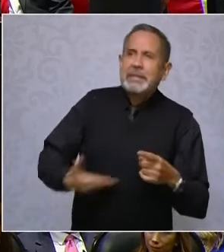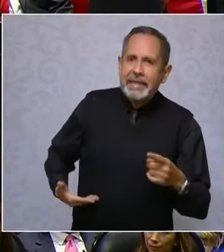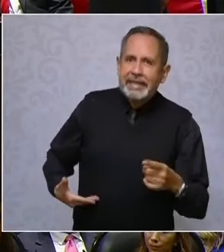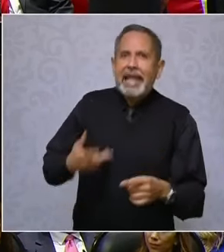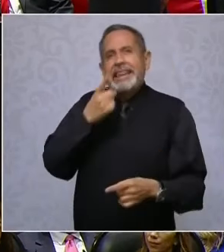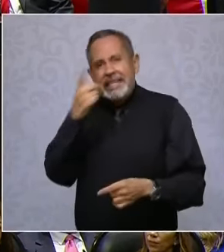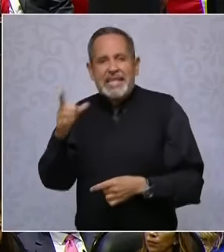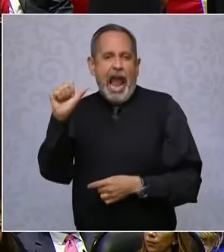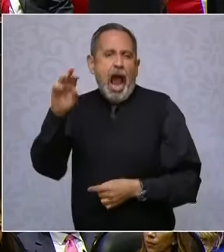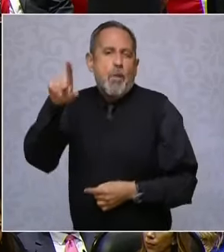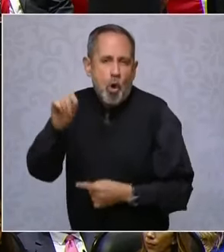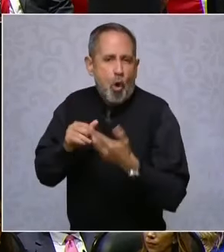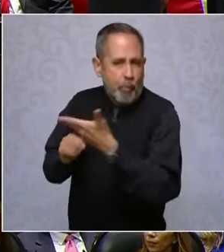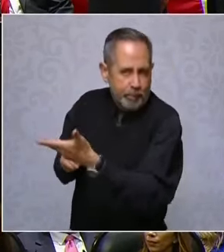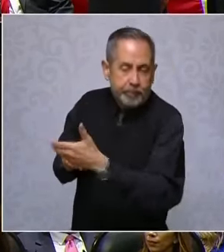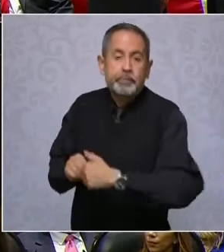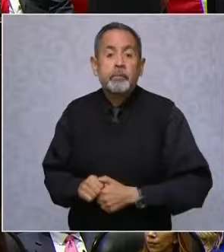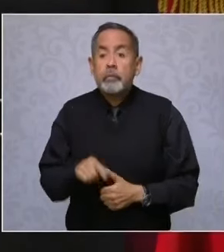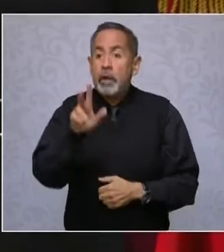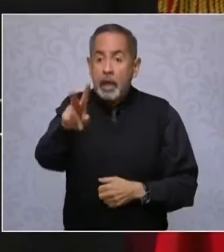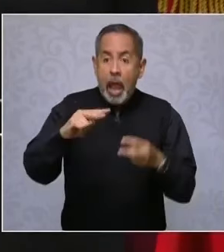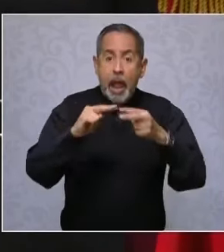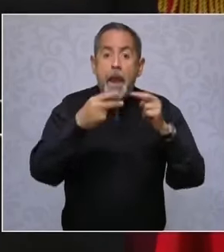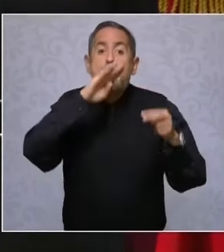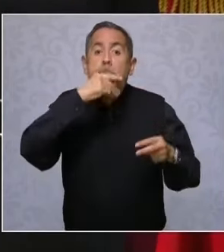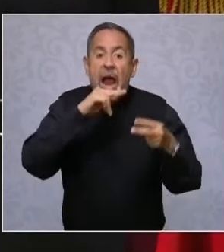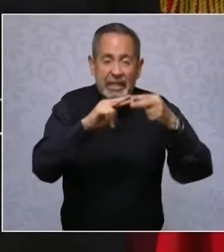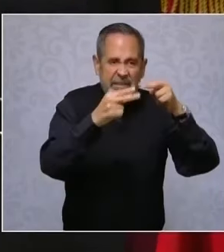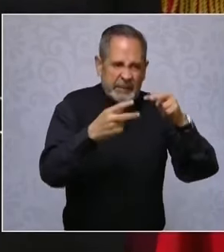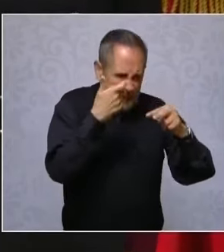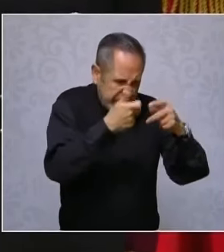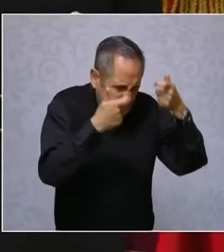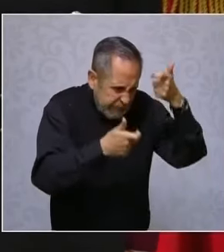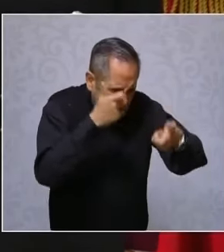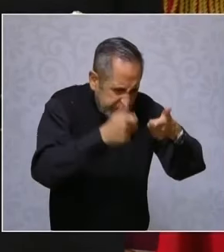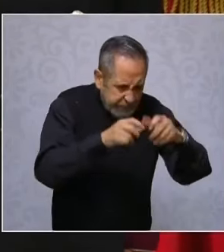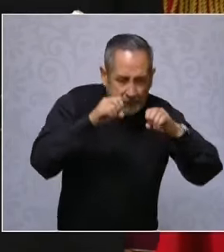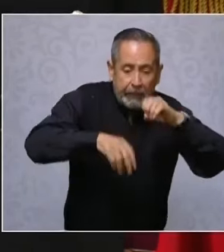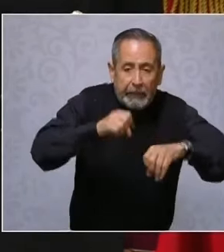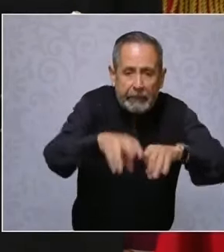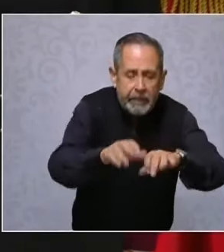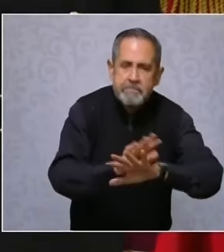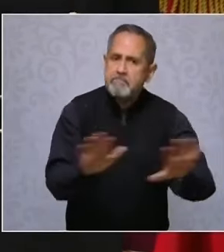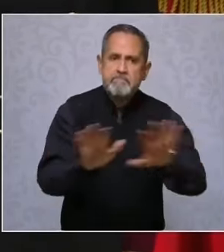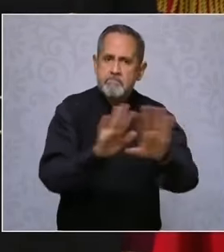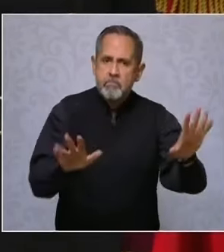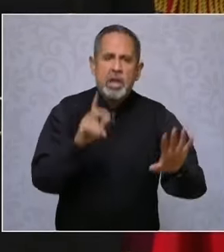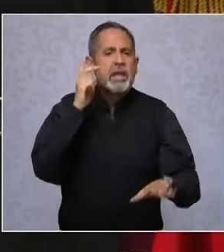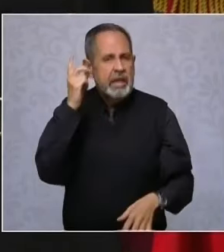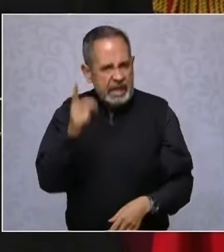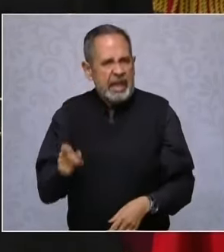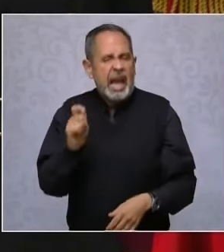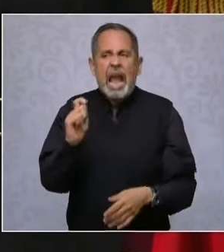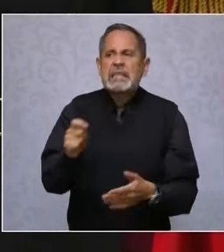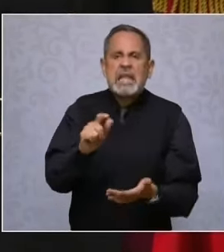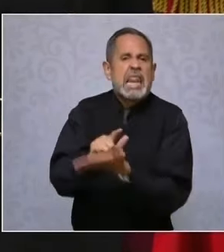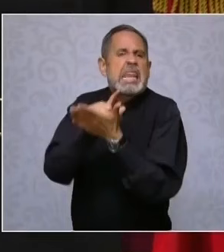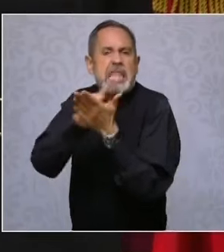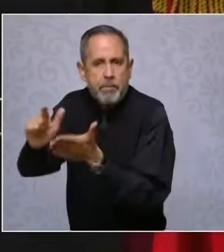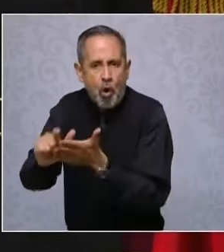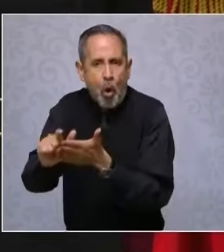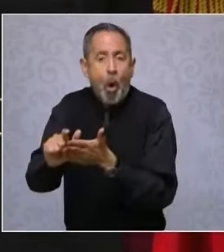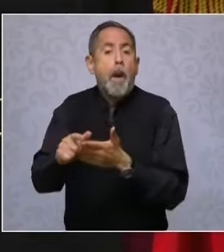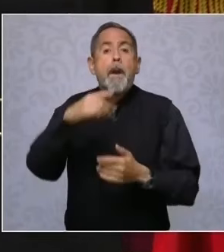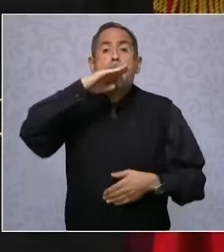No permitiremos la siembra de maíz transgénico, seremos autosuficientes, no sólo en maíz